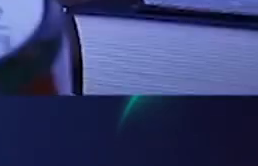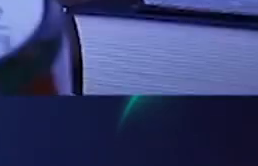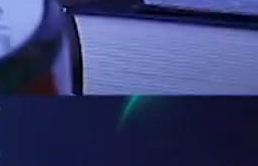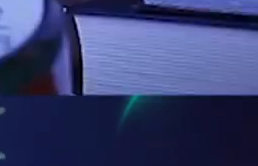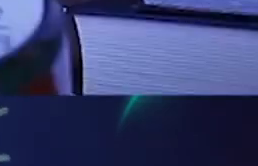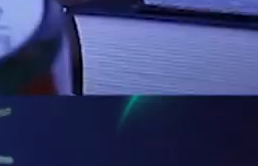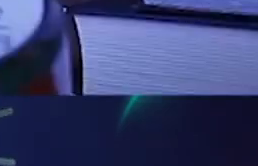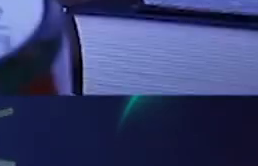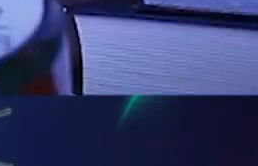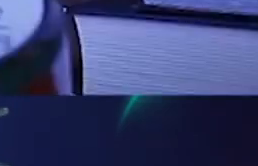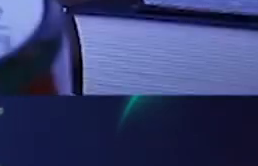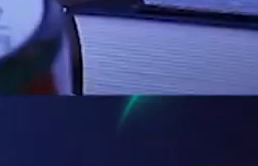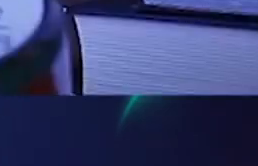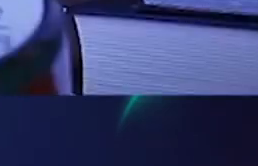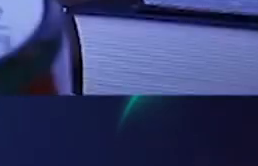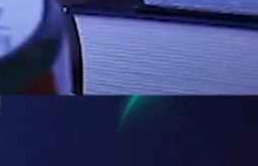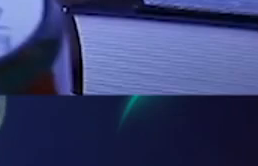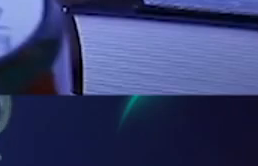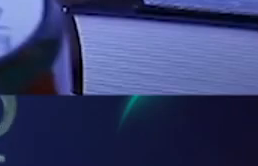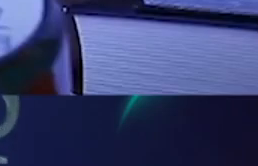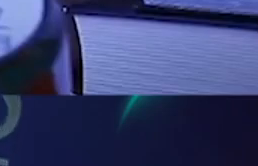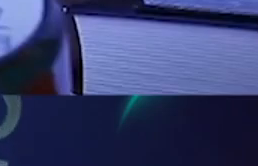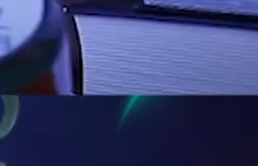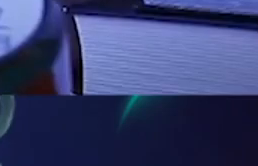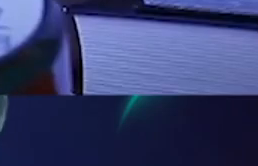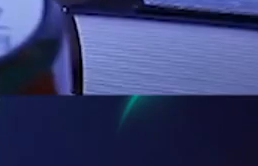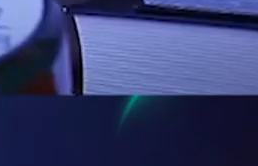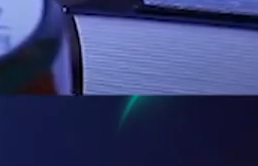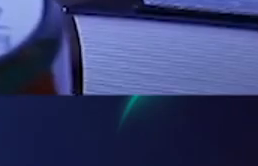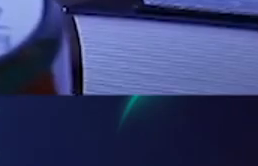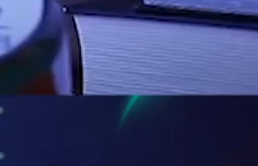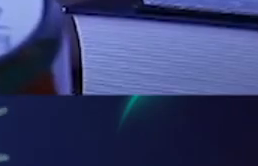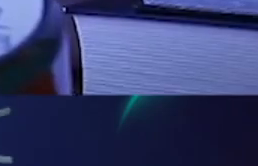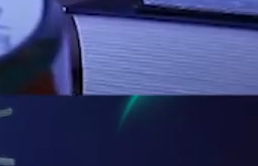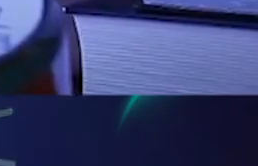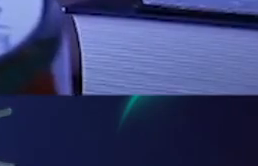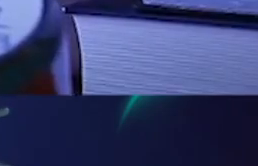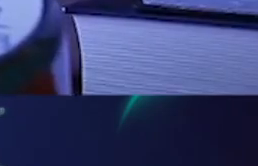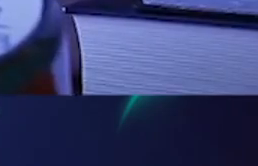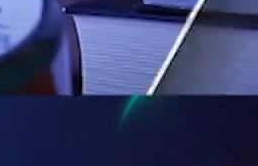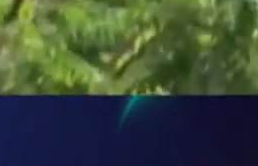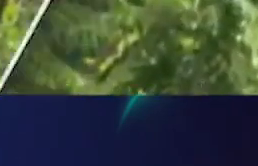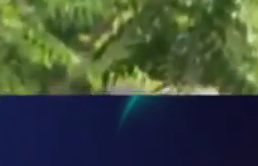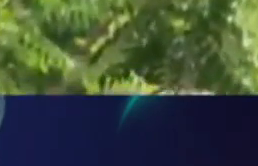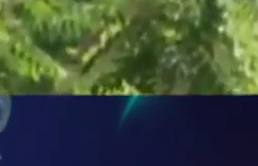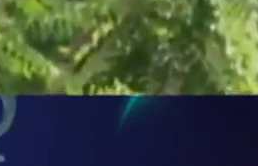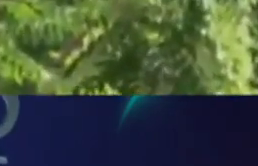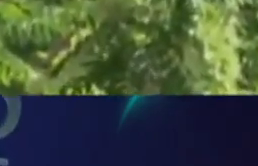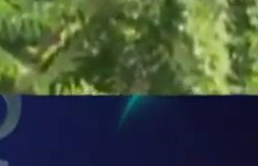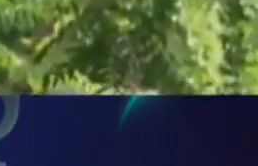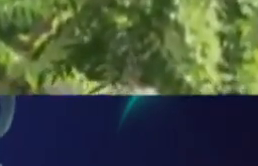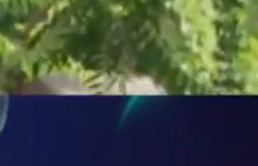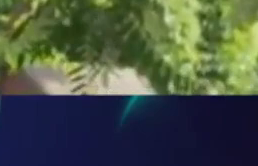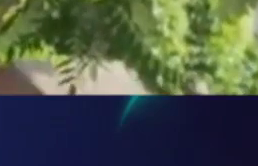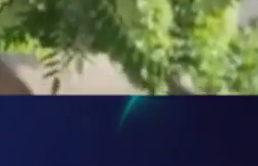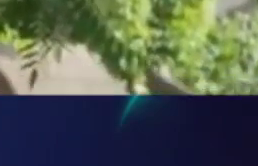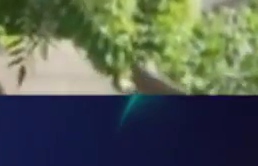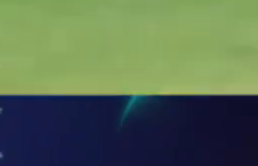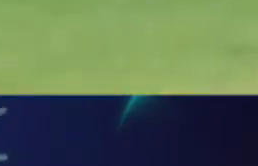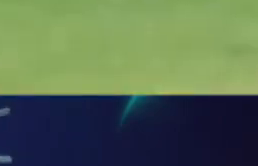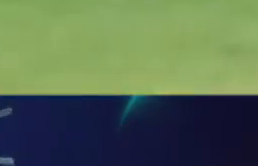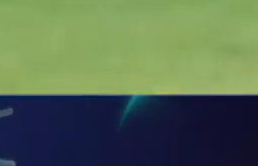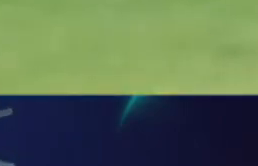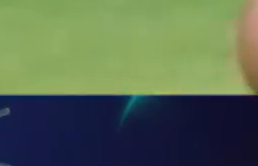A pesar de que intentas permanecer despierto continuamente, ¿no lo consigues? ¿Te has quedado dormido conduciendo?